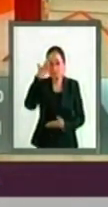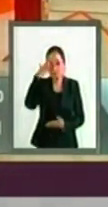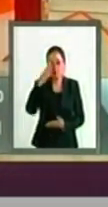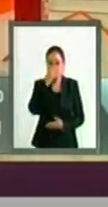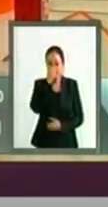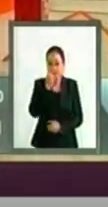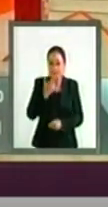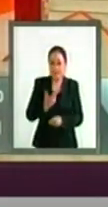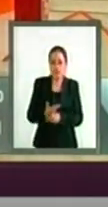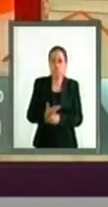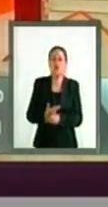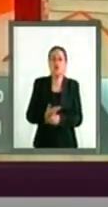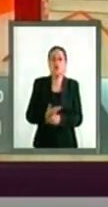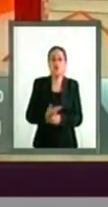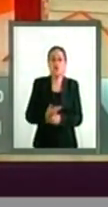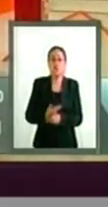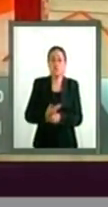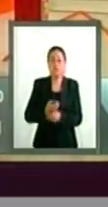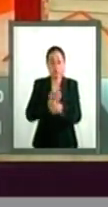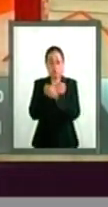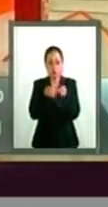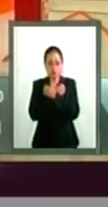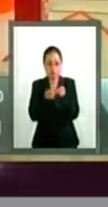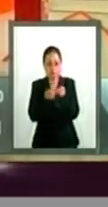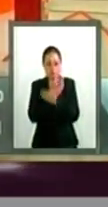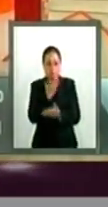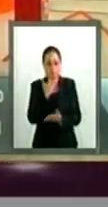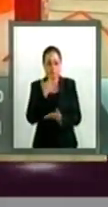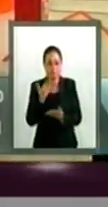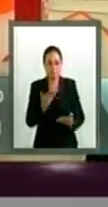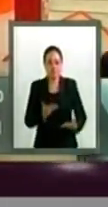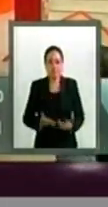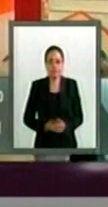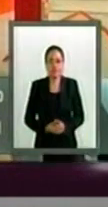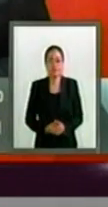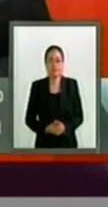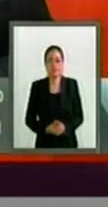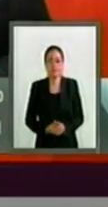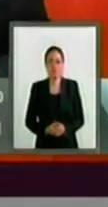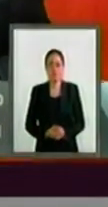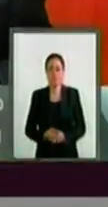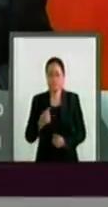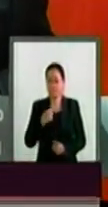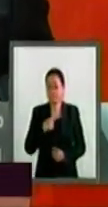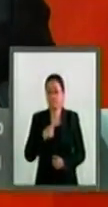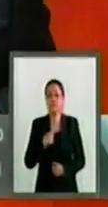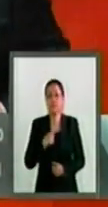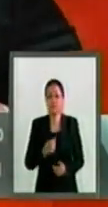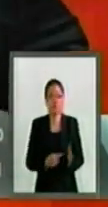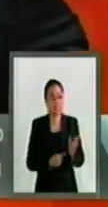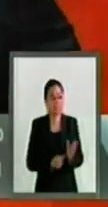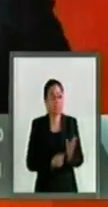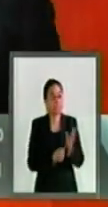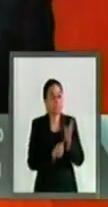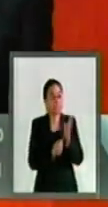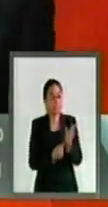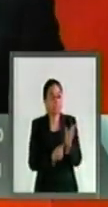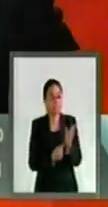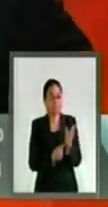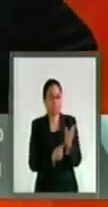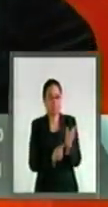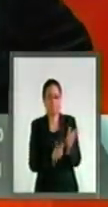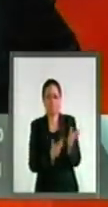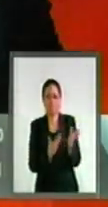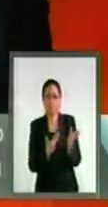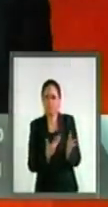Secretario de Educación. Voy a presentar con un sentido